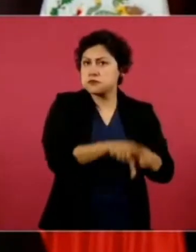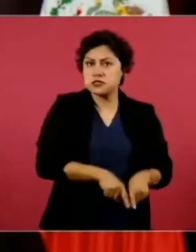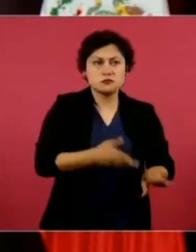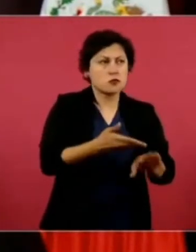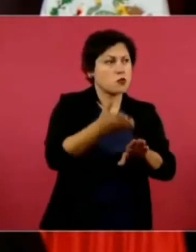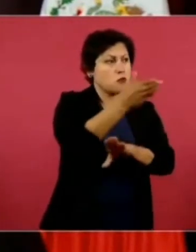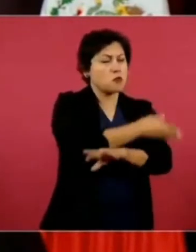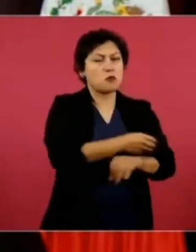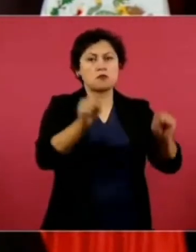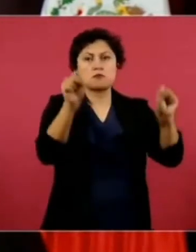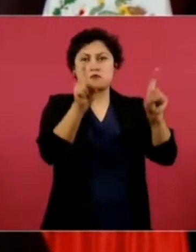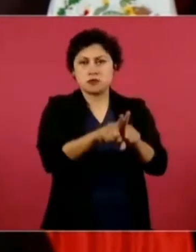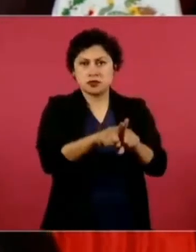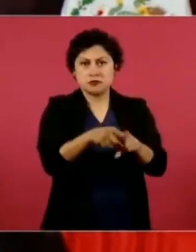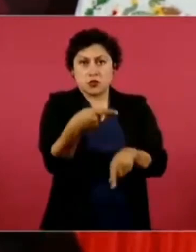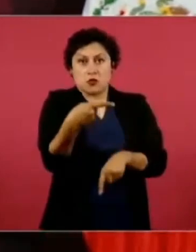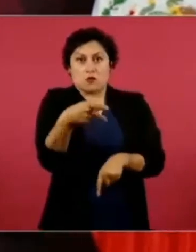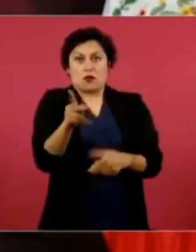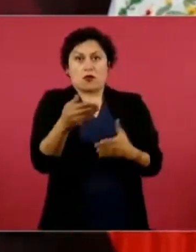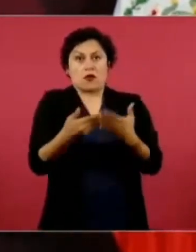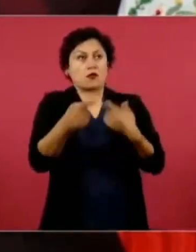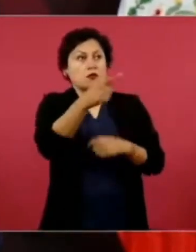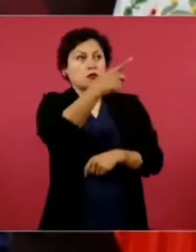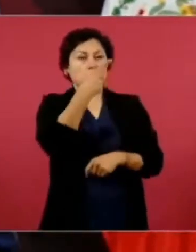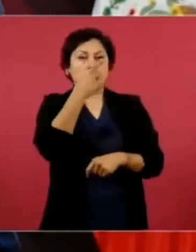dice está mal